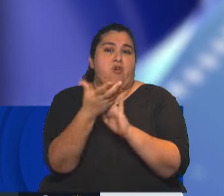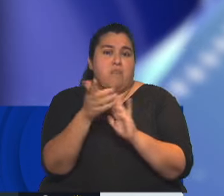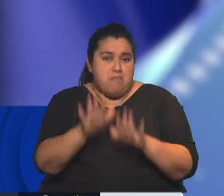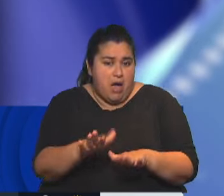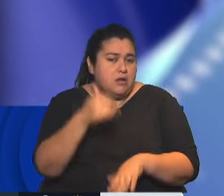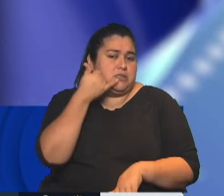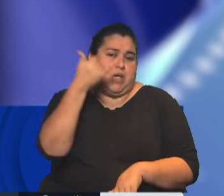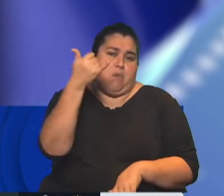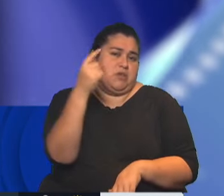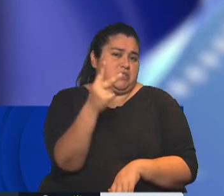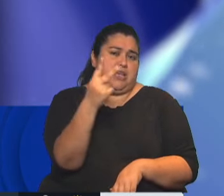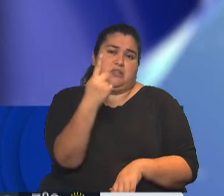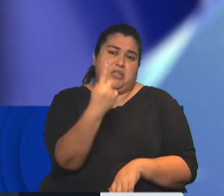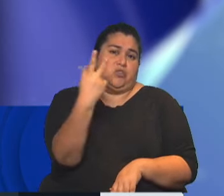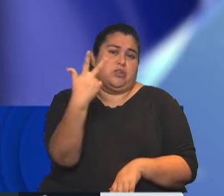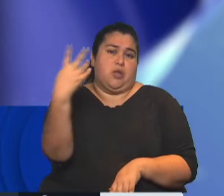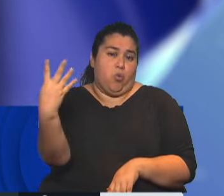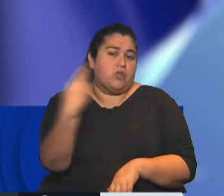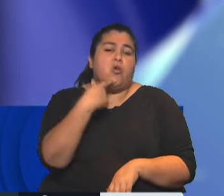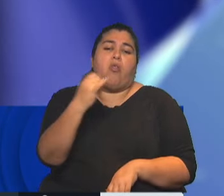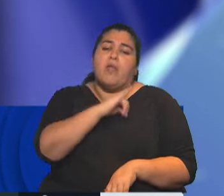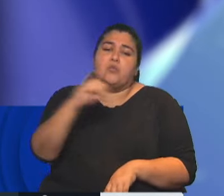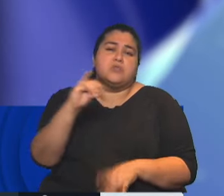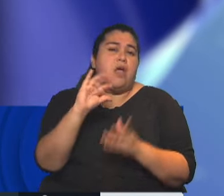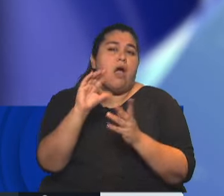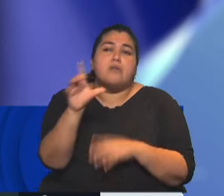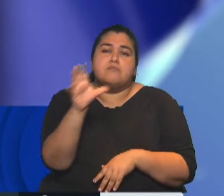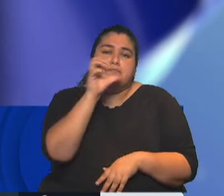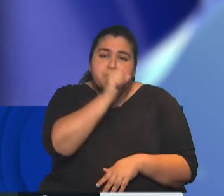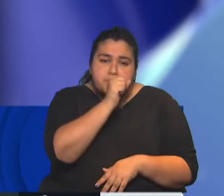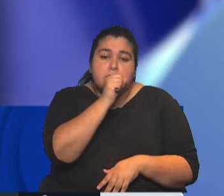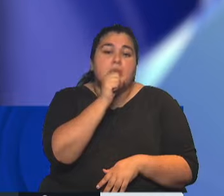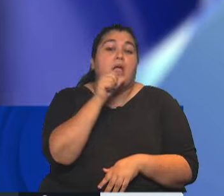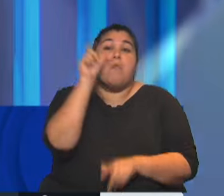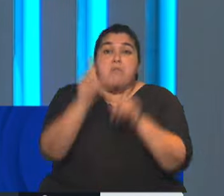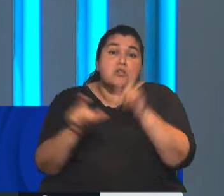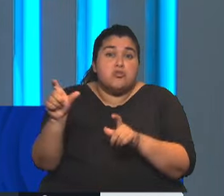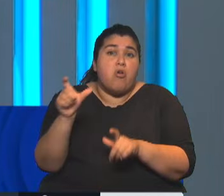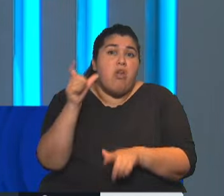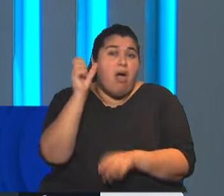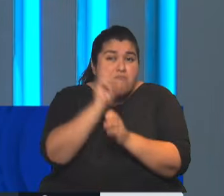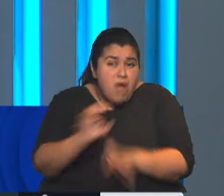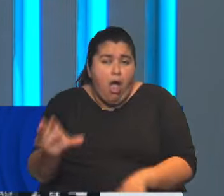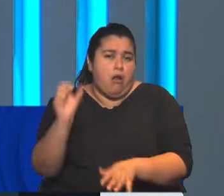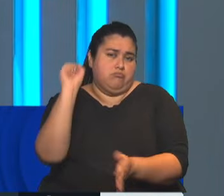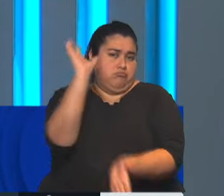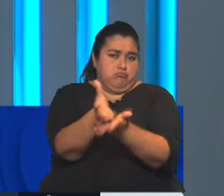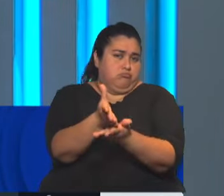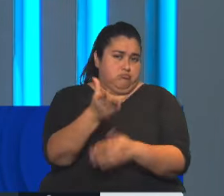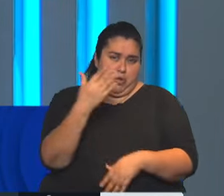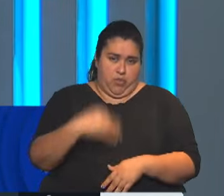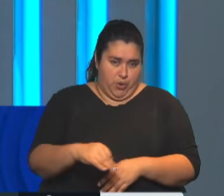al 134 y denuncia en forma anónima el que las hace las paga, que es el latiguillo que habitualmente utiliza